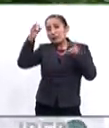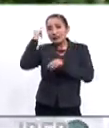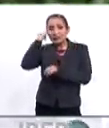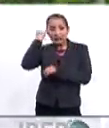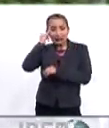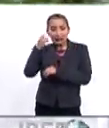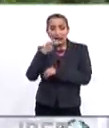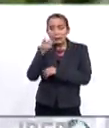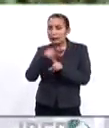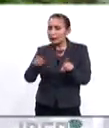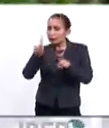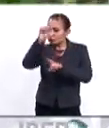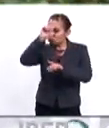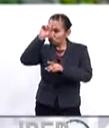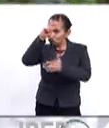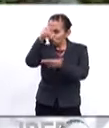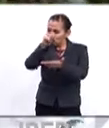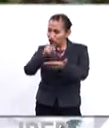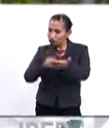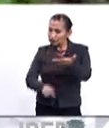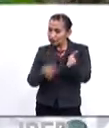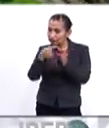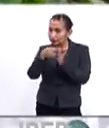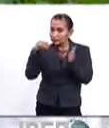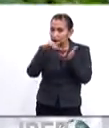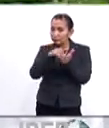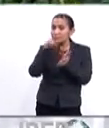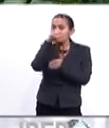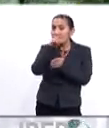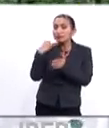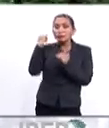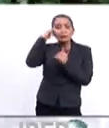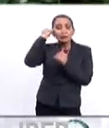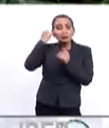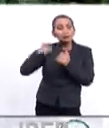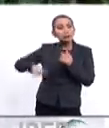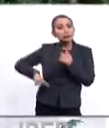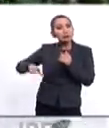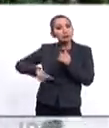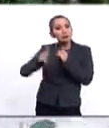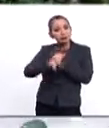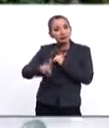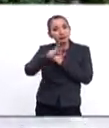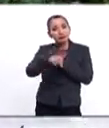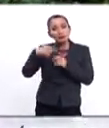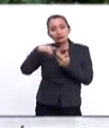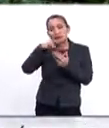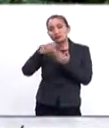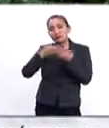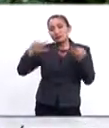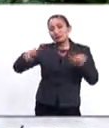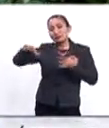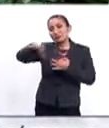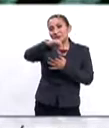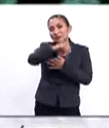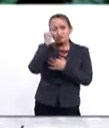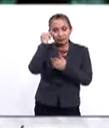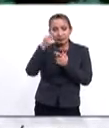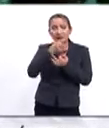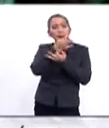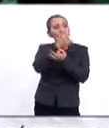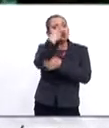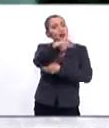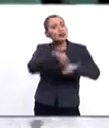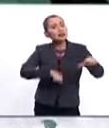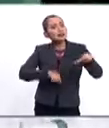Indígenas ha hecho diversas recomendaciones. Incluir las lenguas indígenas en la Administración Pública de los Territorios Indígenas, difundir